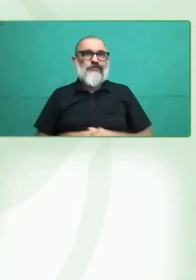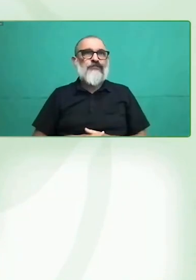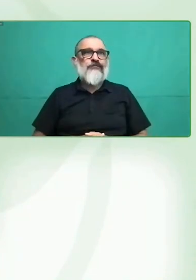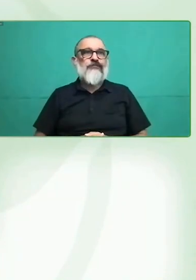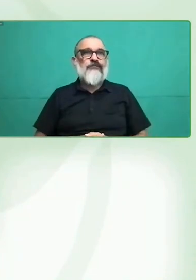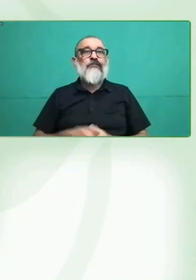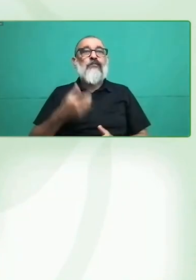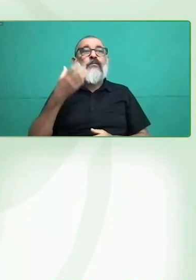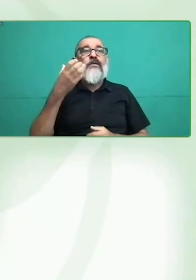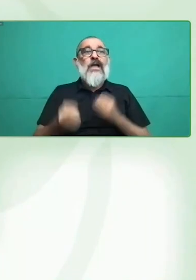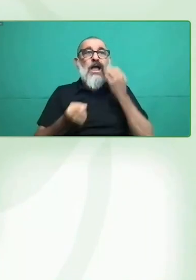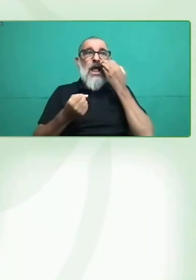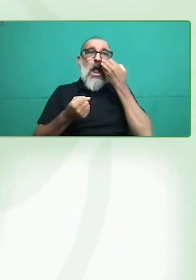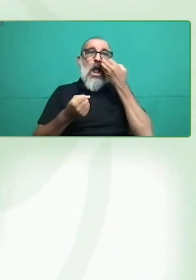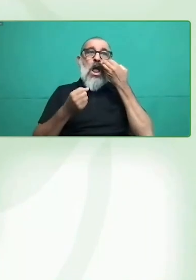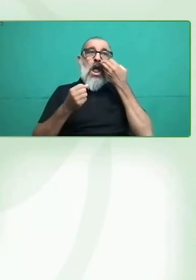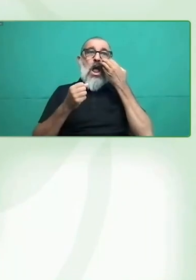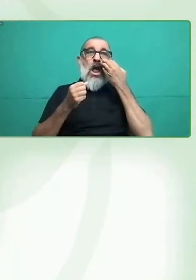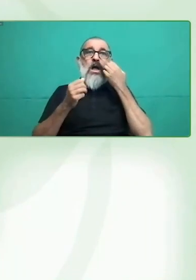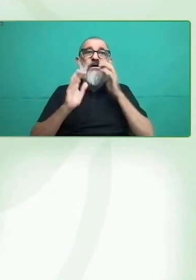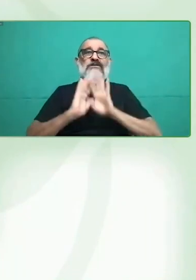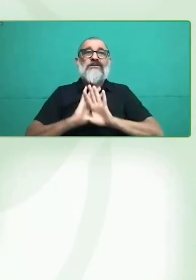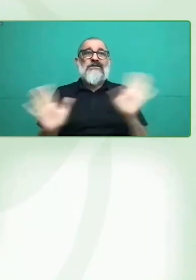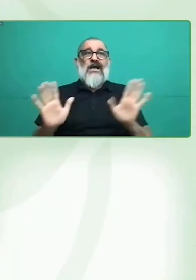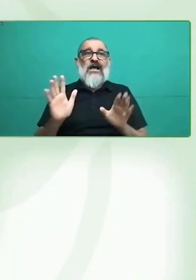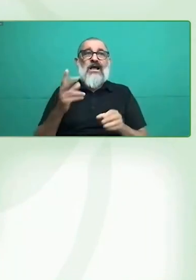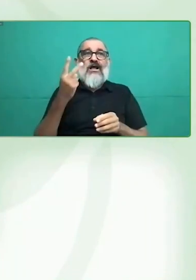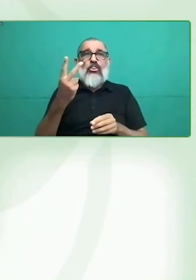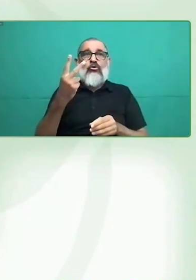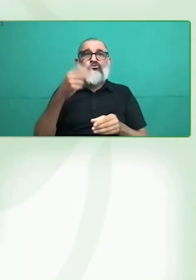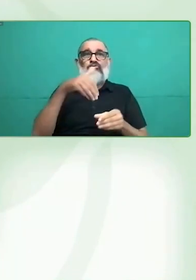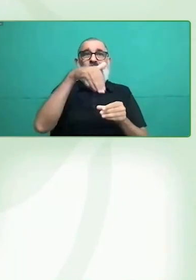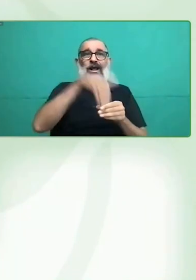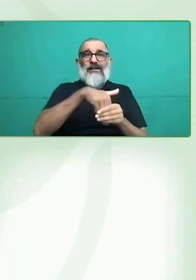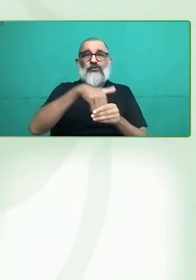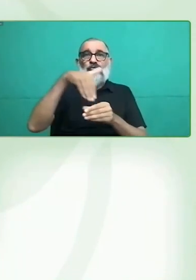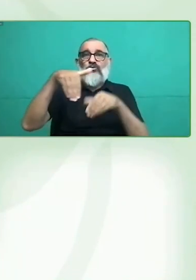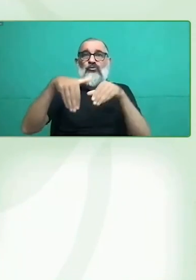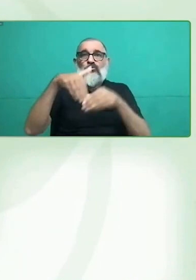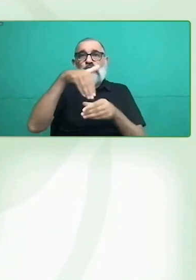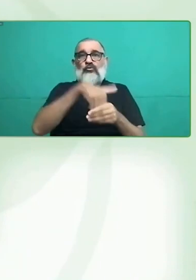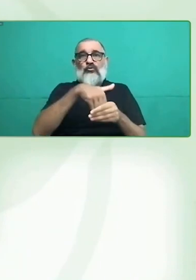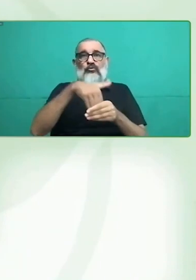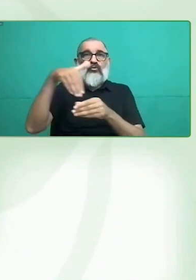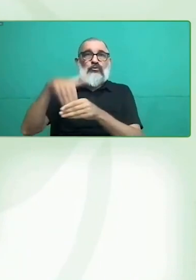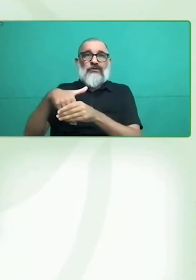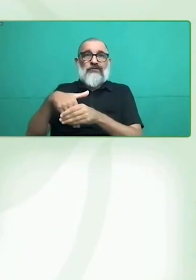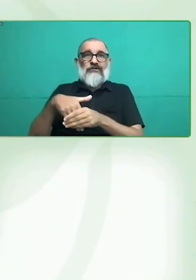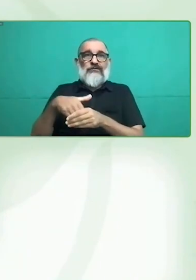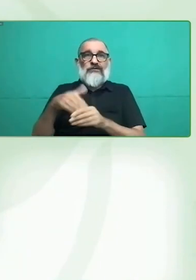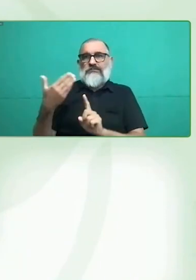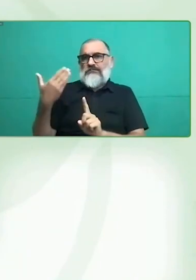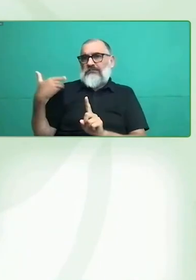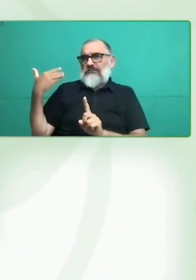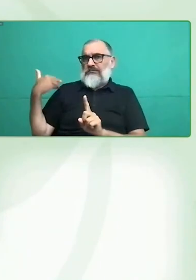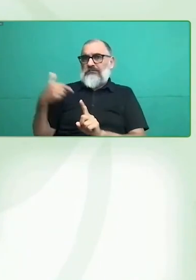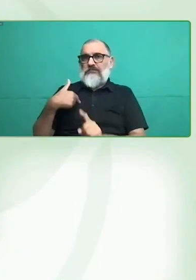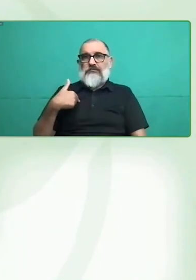nos acercaron en realidad a la necesidad algunas personas con distintas